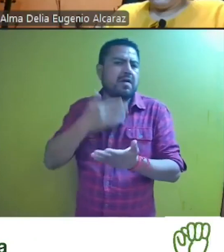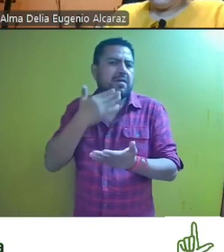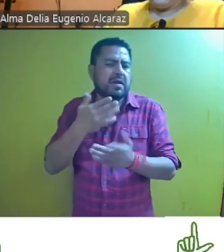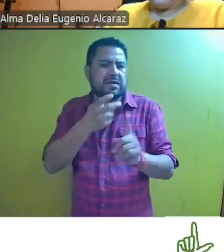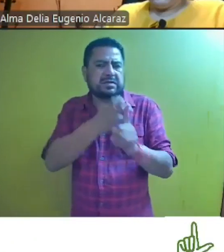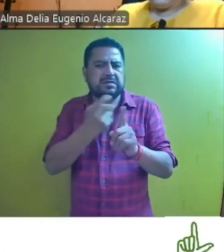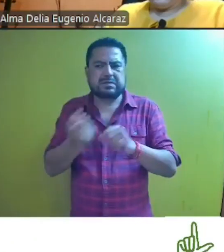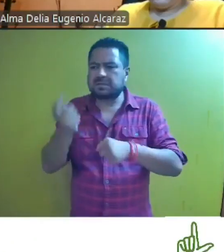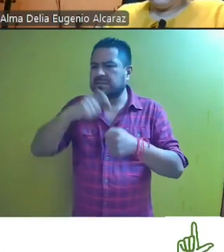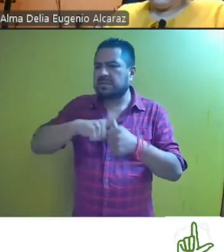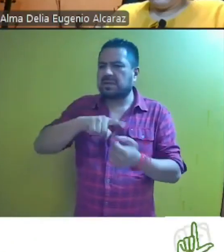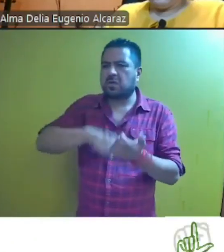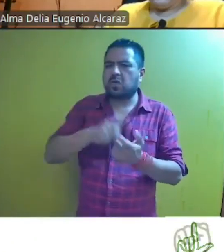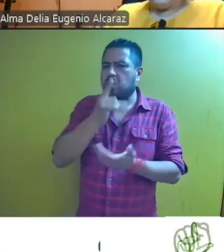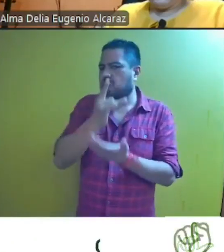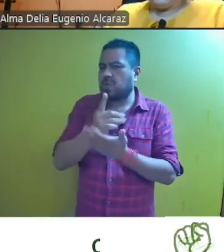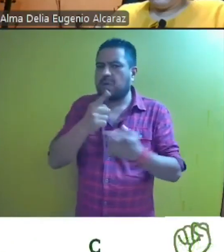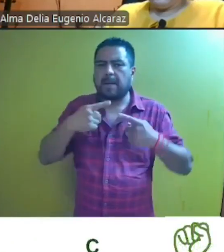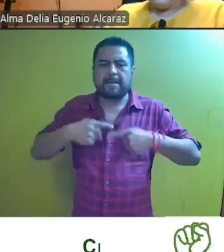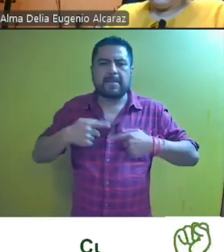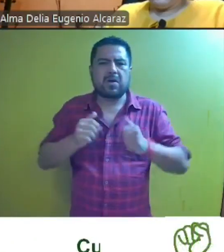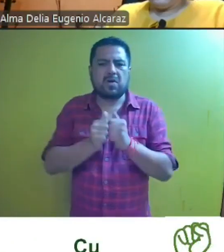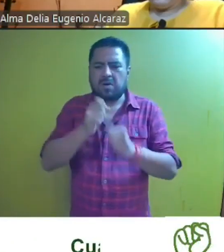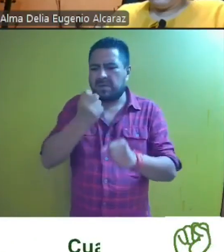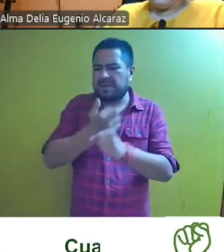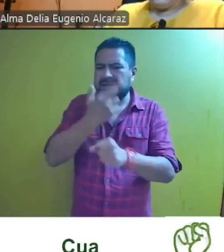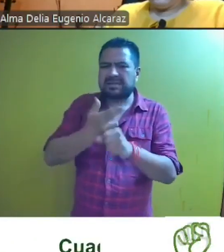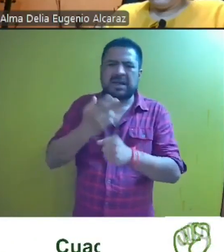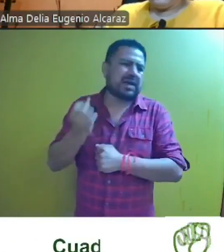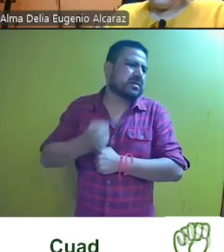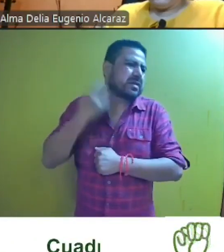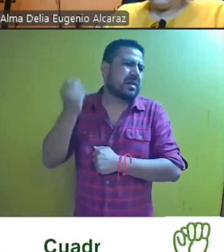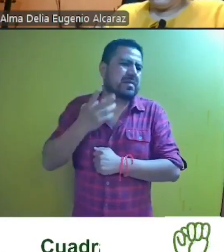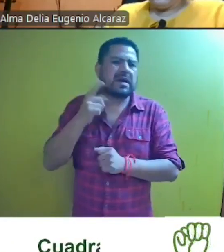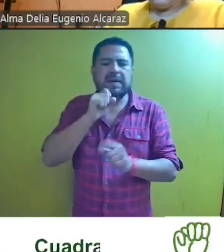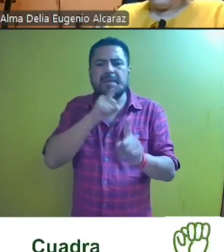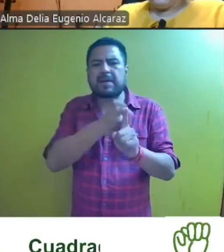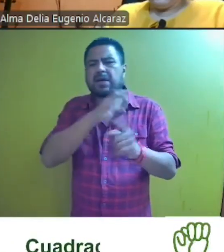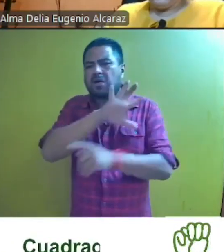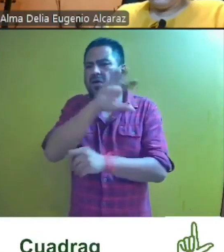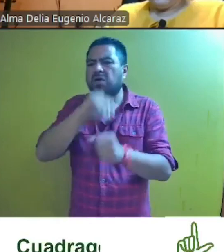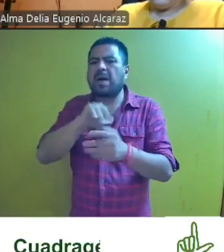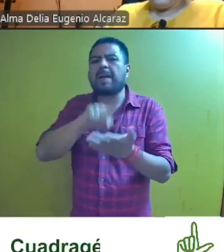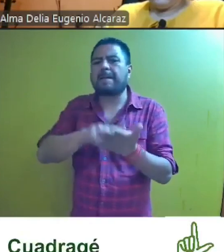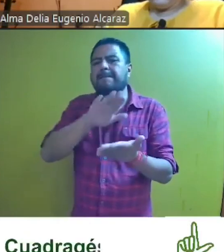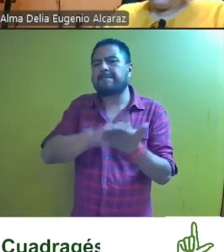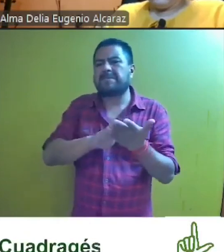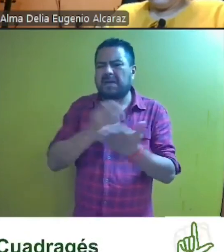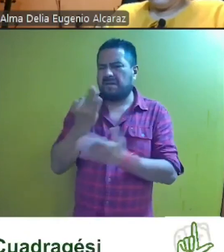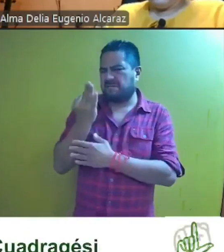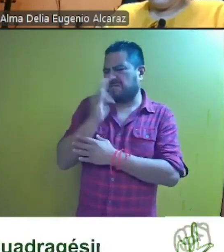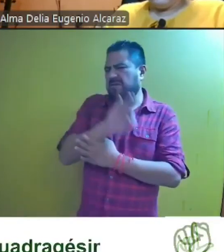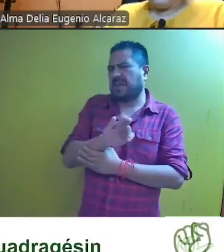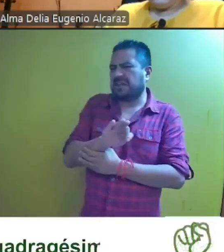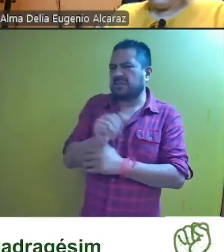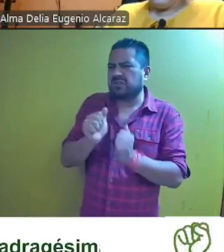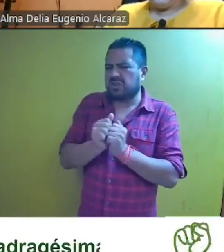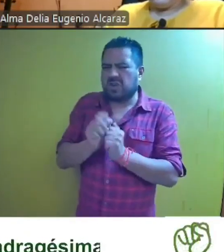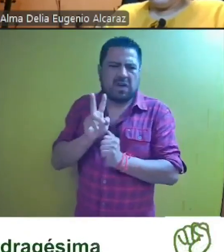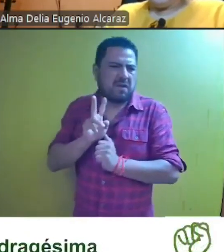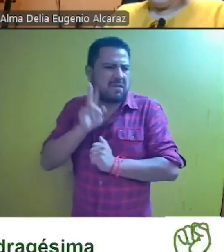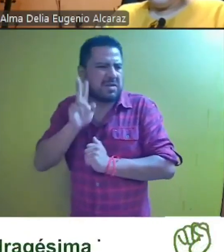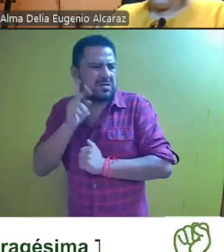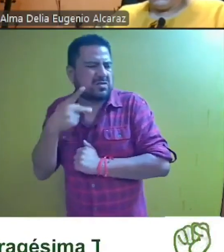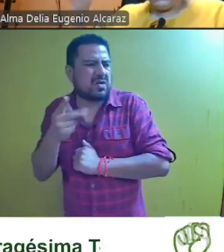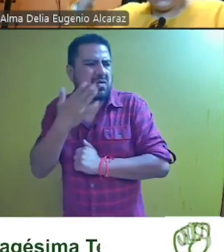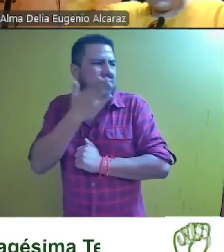es suscrita por una sola persona que se asume como secretaria de la asamblea siendo a todas luces un documento hechizo viciado de legalidad ya